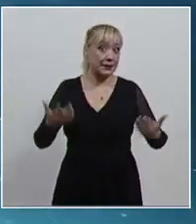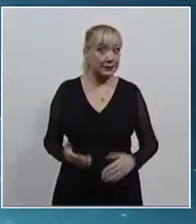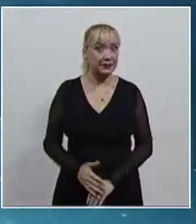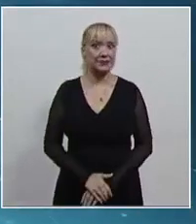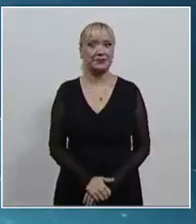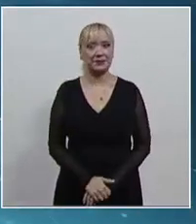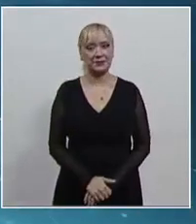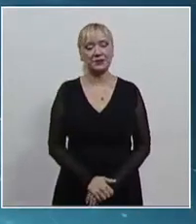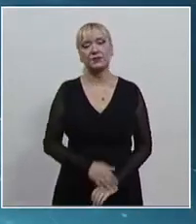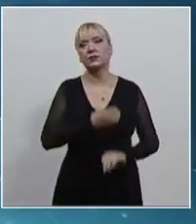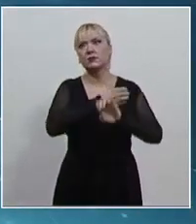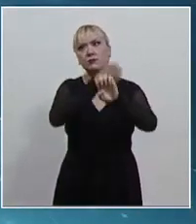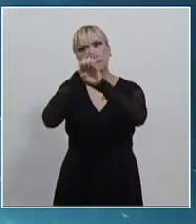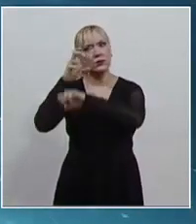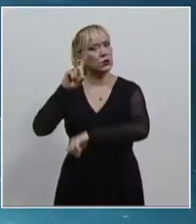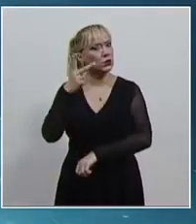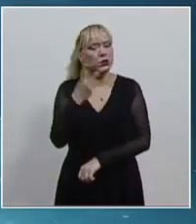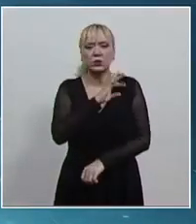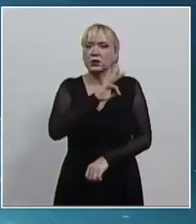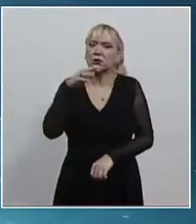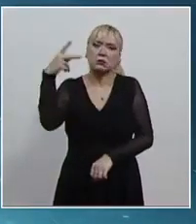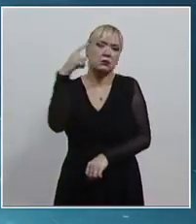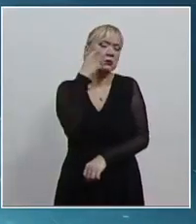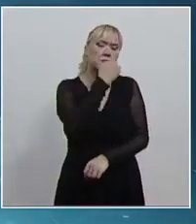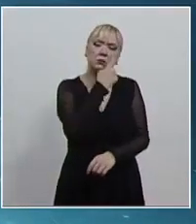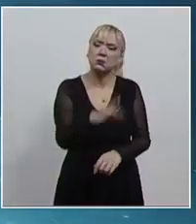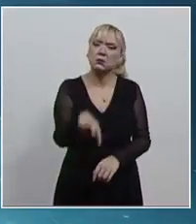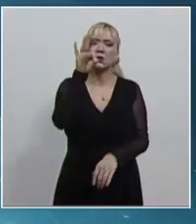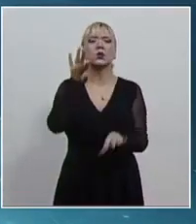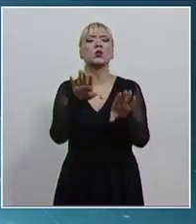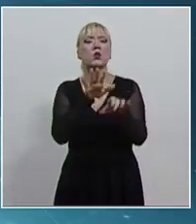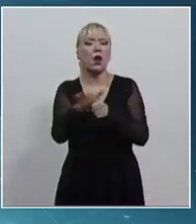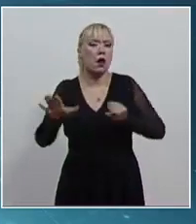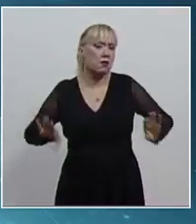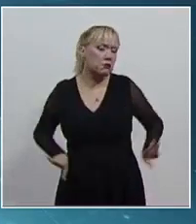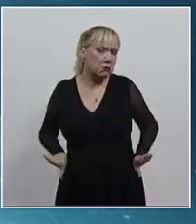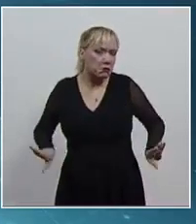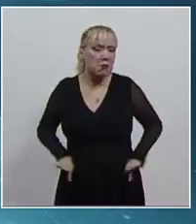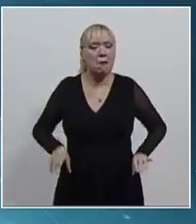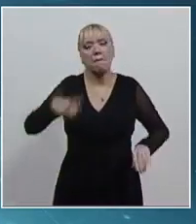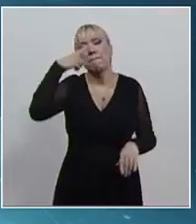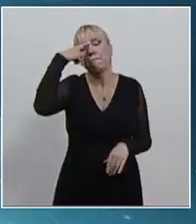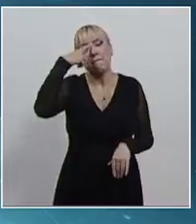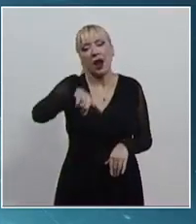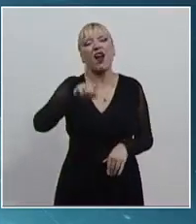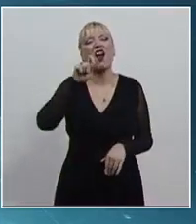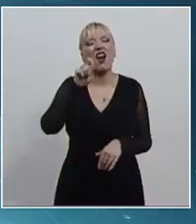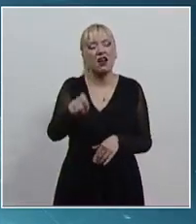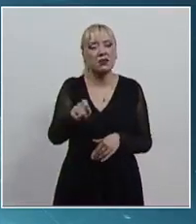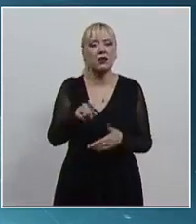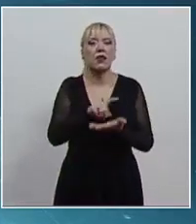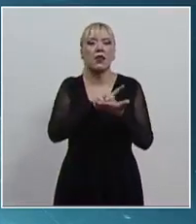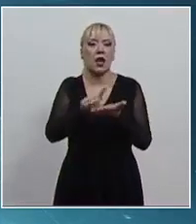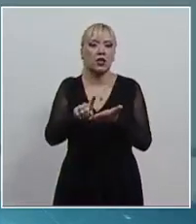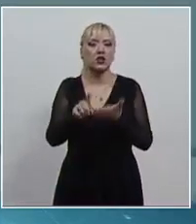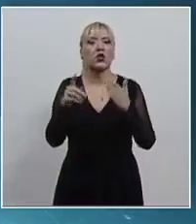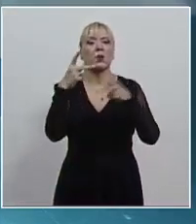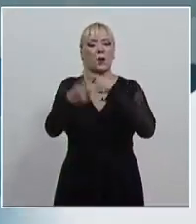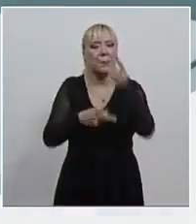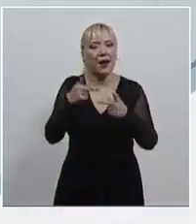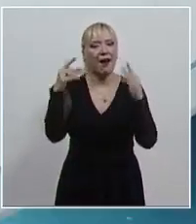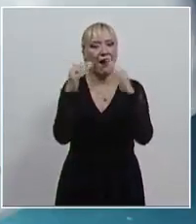entidades federativas pueden definir el esquema que consideren adecuado para garantizar el derecho a la vivienda de sus trabajadores.